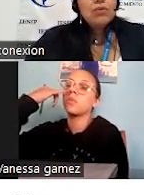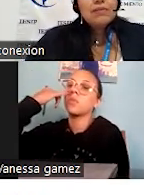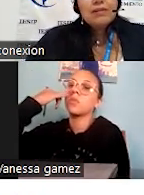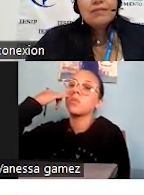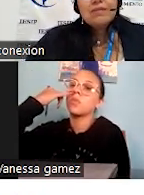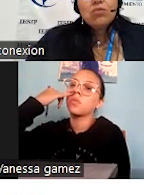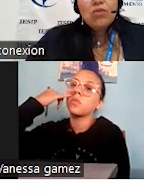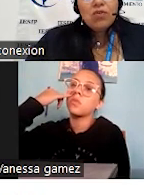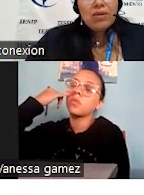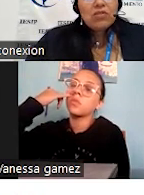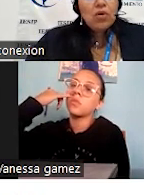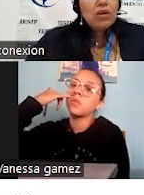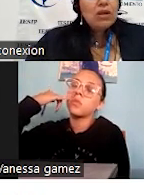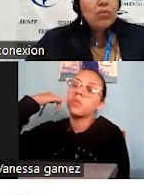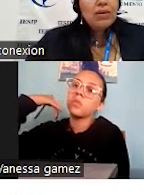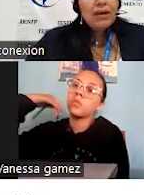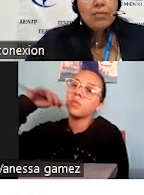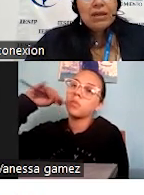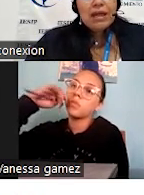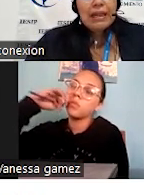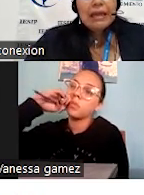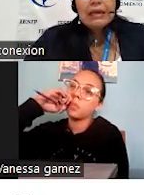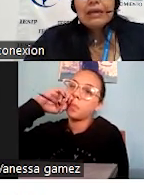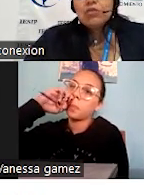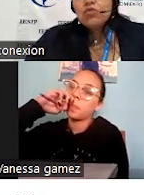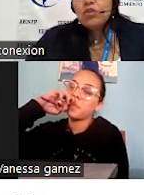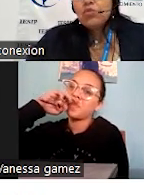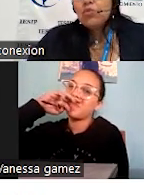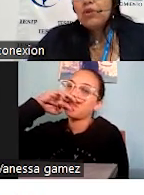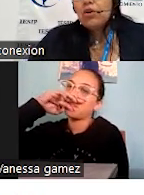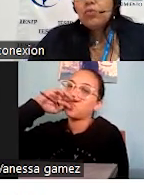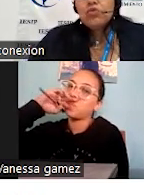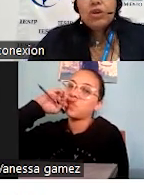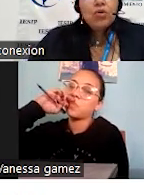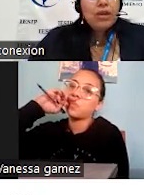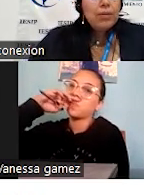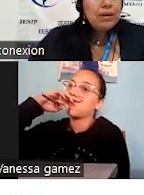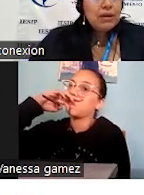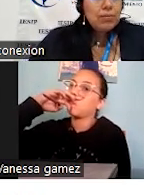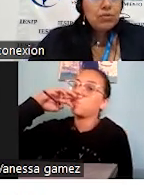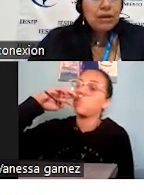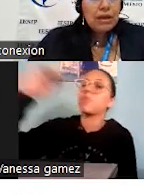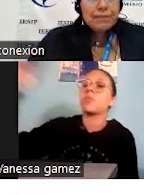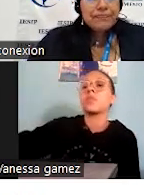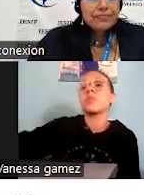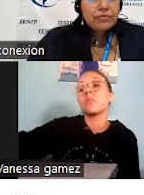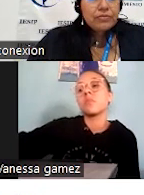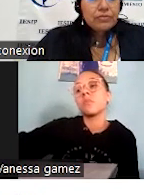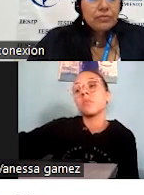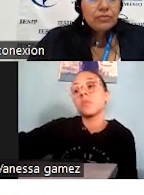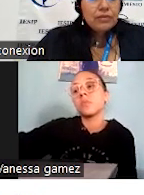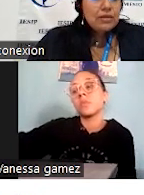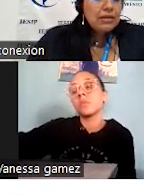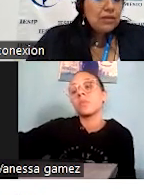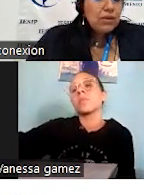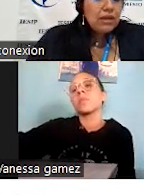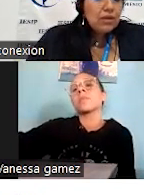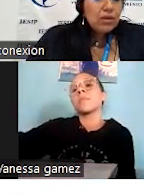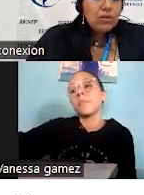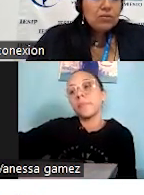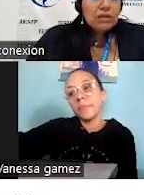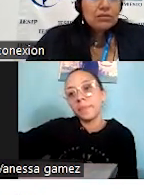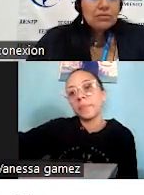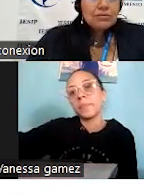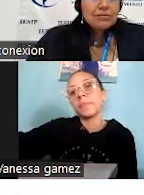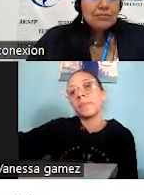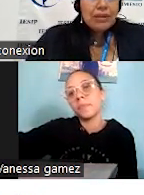mire, por favor, necesito información, quiero hospedarme y tal. Y entonces tú duras como cinco días para responderle. Ya no hay,